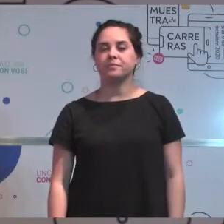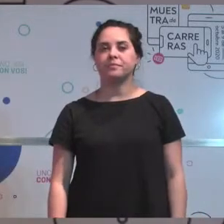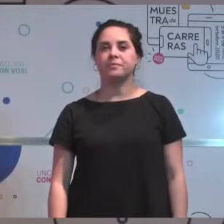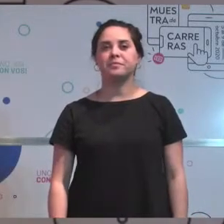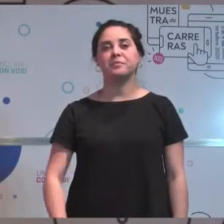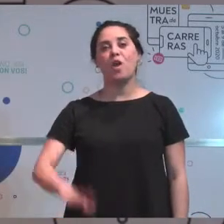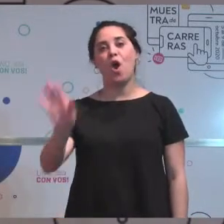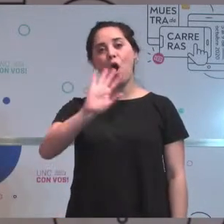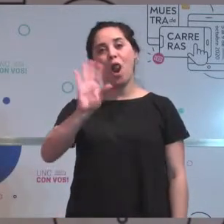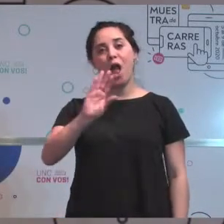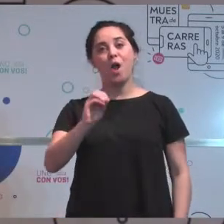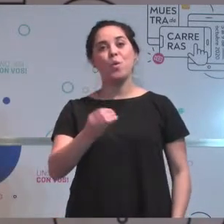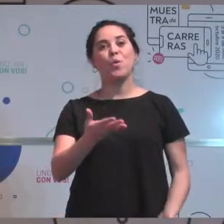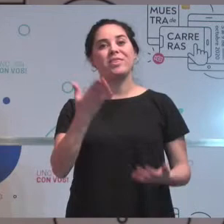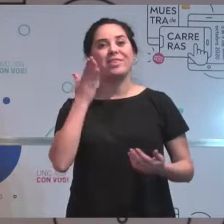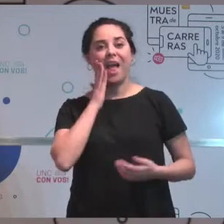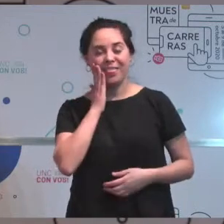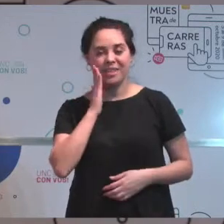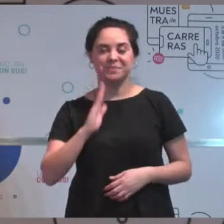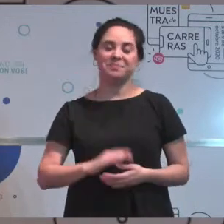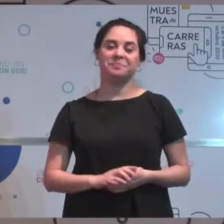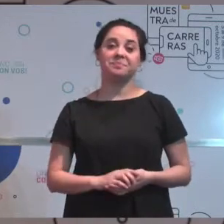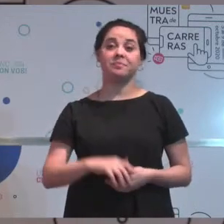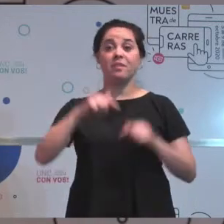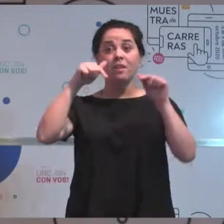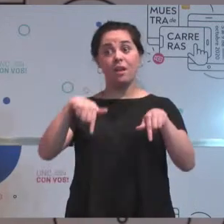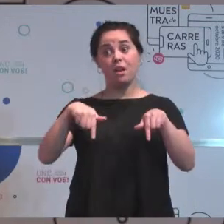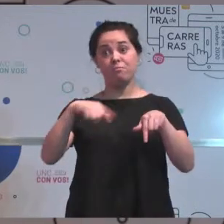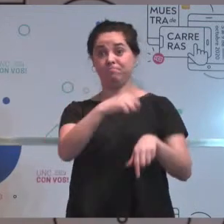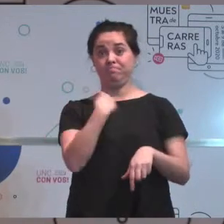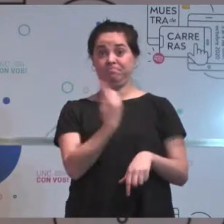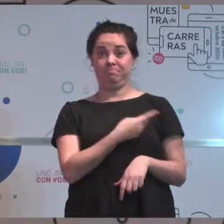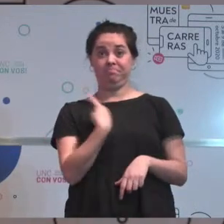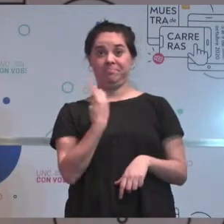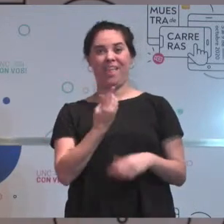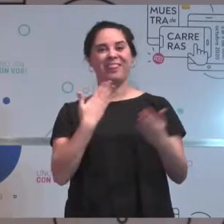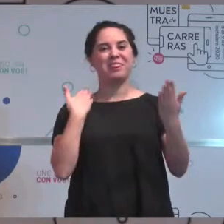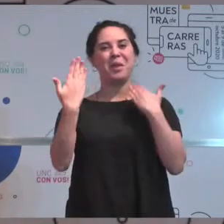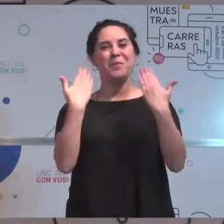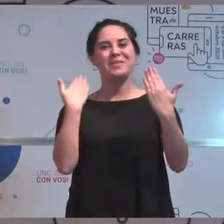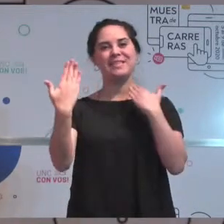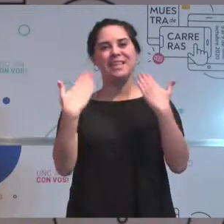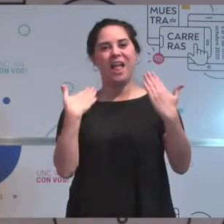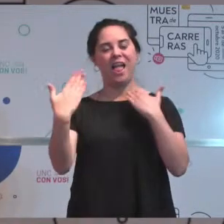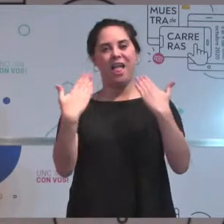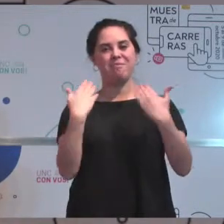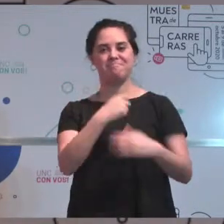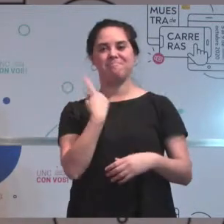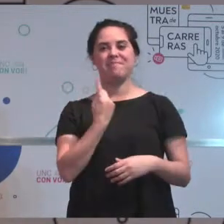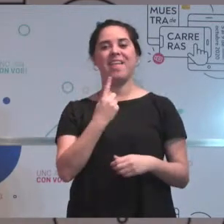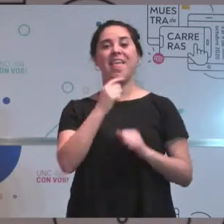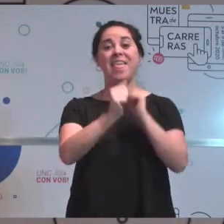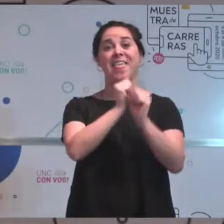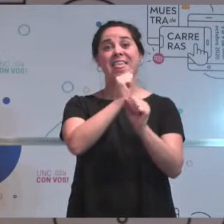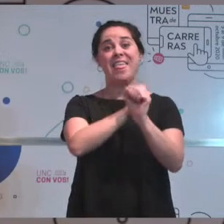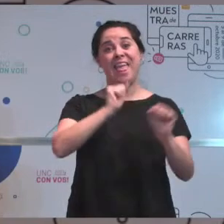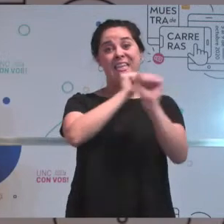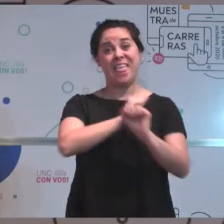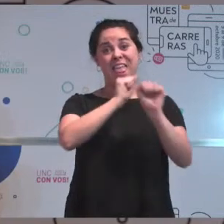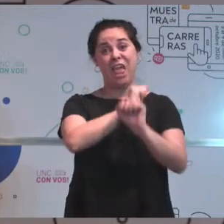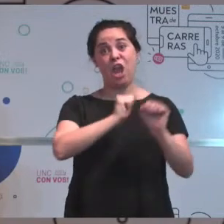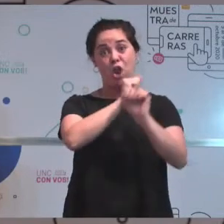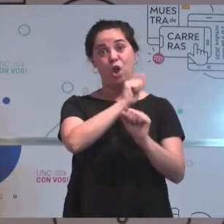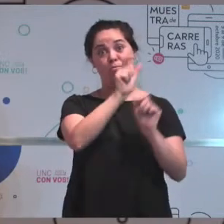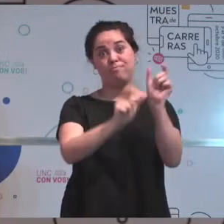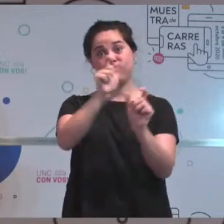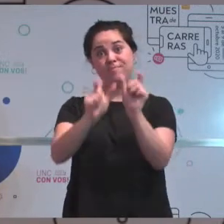Hola, buenas tardes. Acá estamos en la entrevista con los ingenieros Hernán Morales y